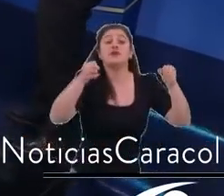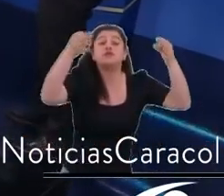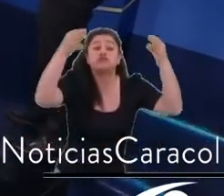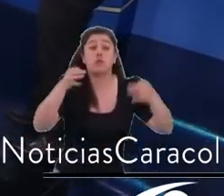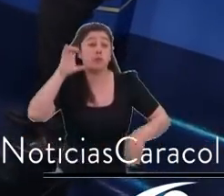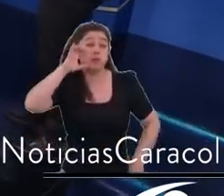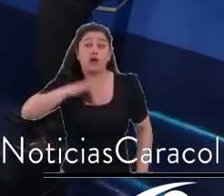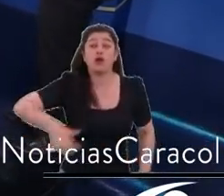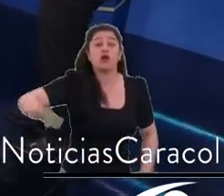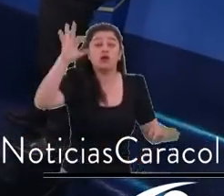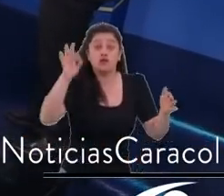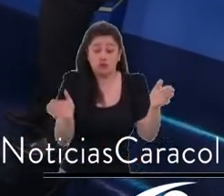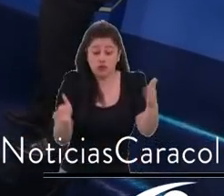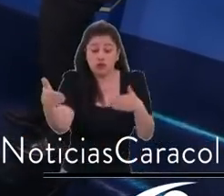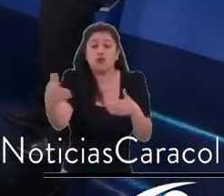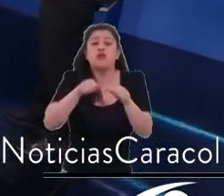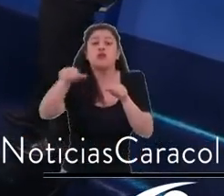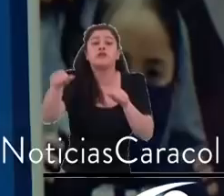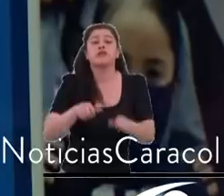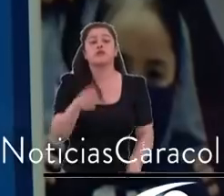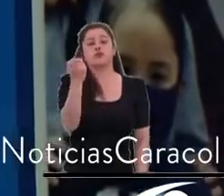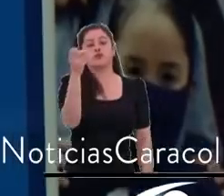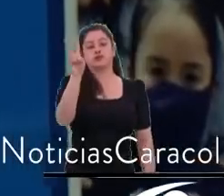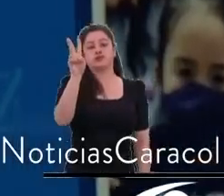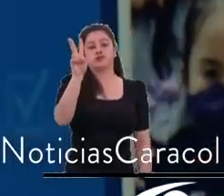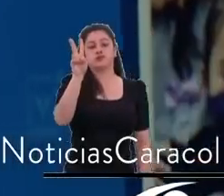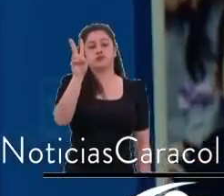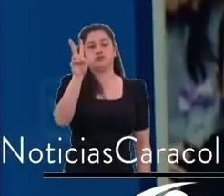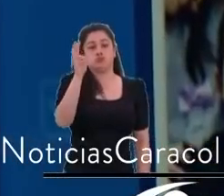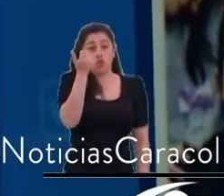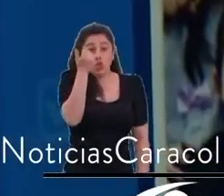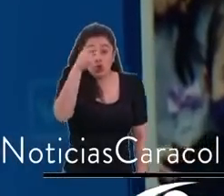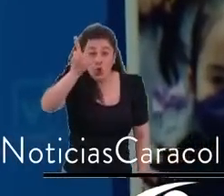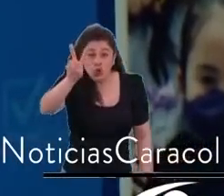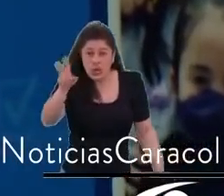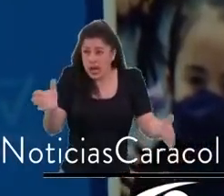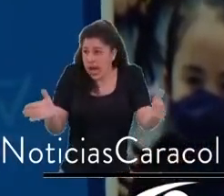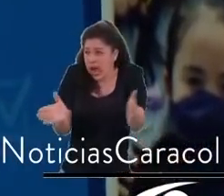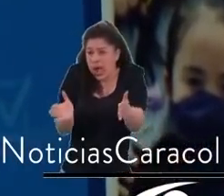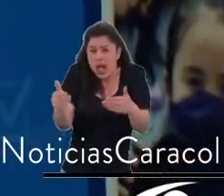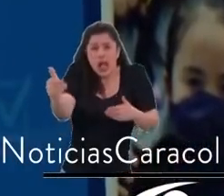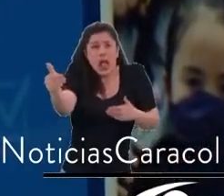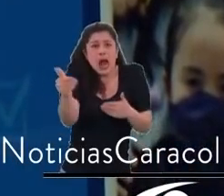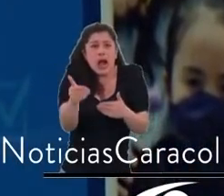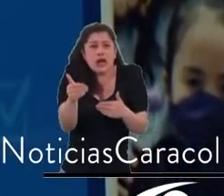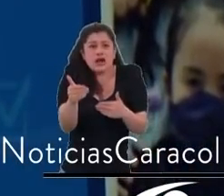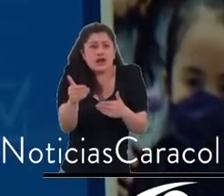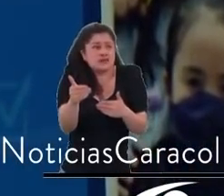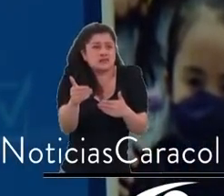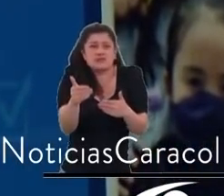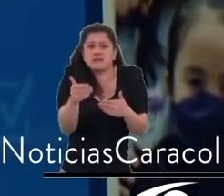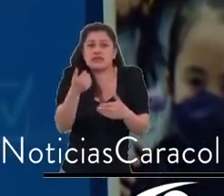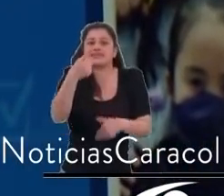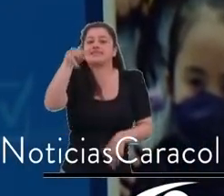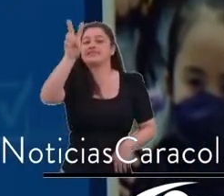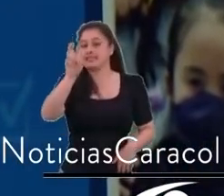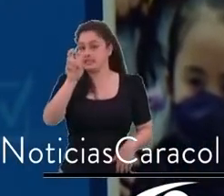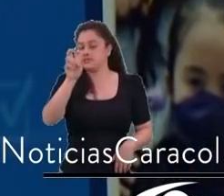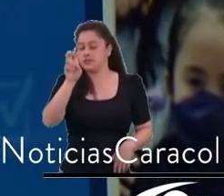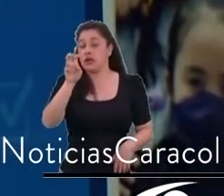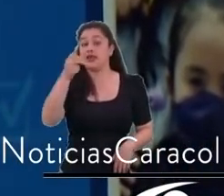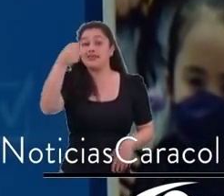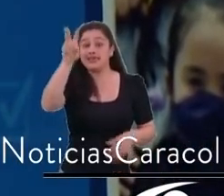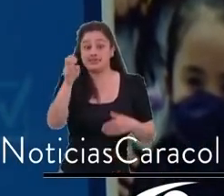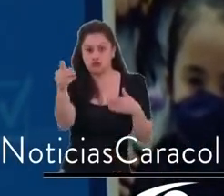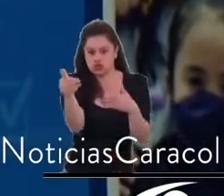Hoy por hoy, y eso es lo que este POT prohíbe, y a algunos constructores no les gusta, pero yo me siento muy orgullosa de honrar a la clase media y popular bogotana. ¿Y por qué no